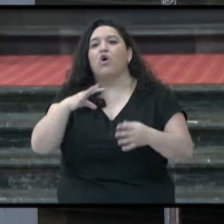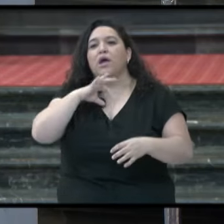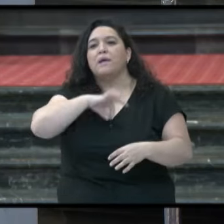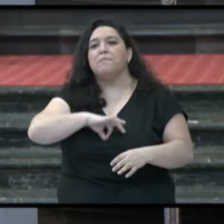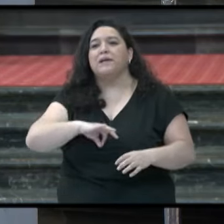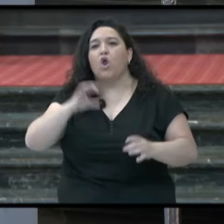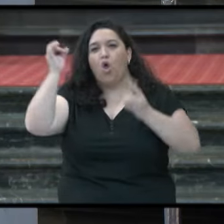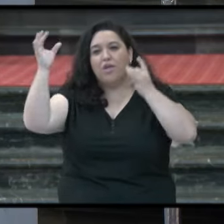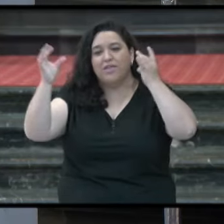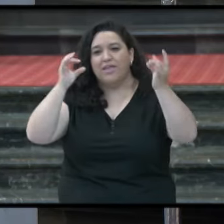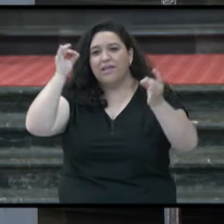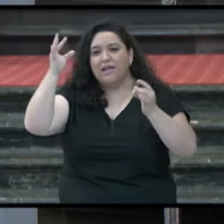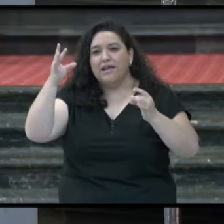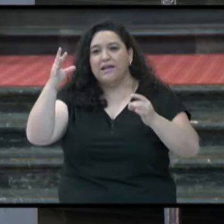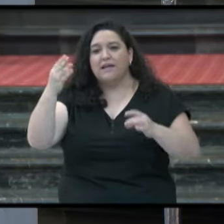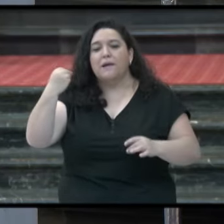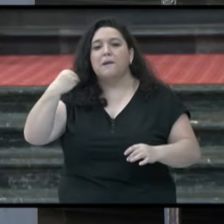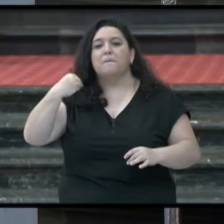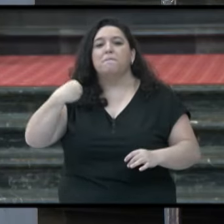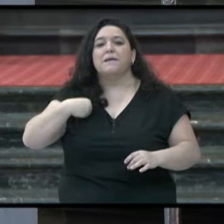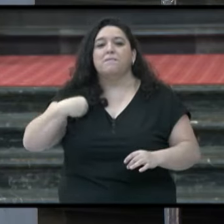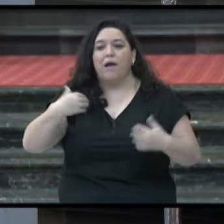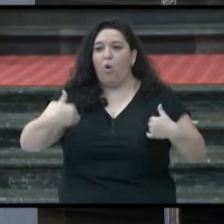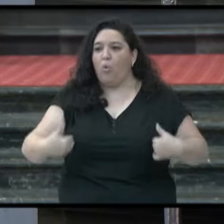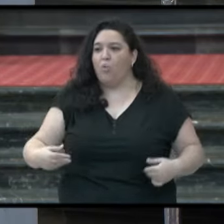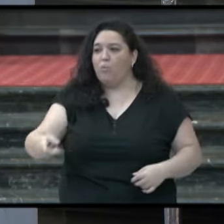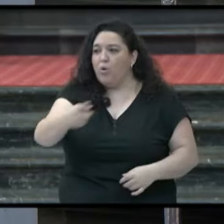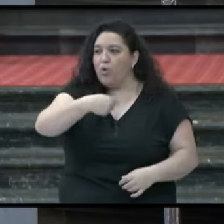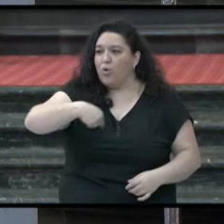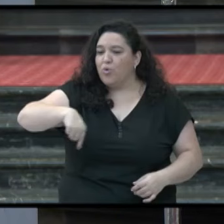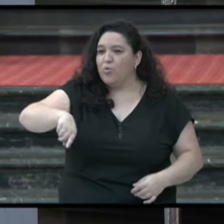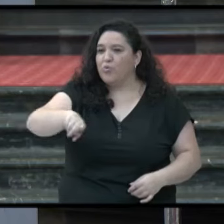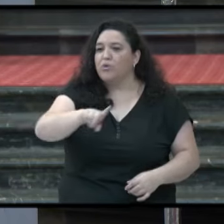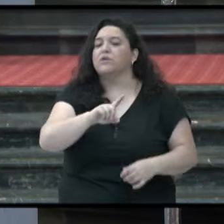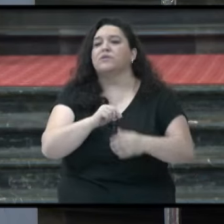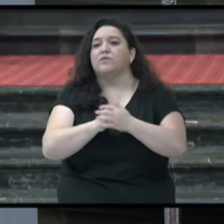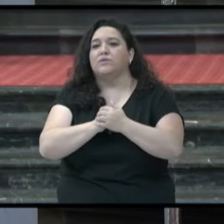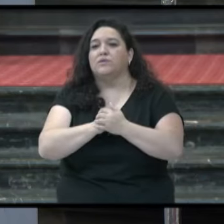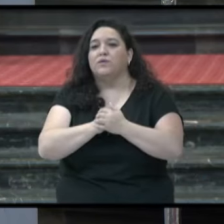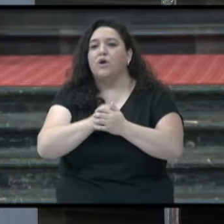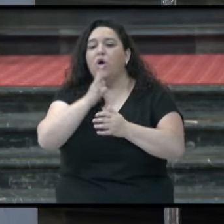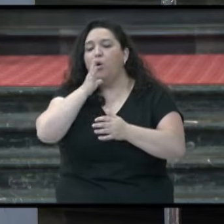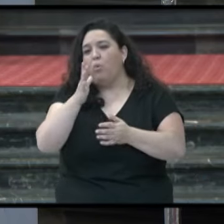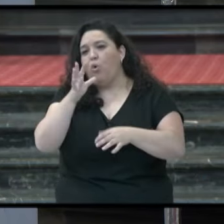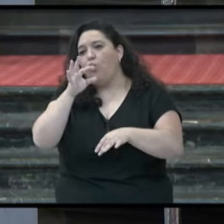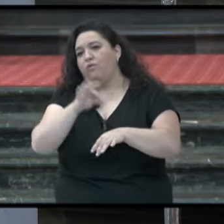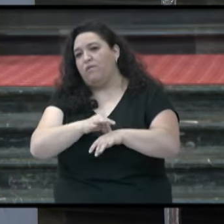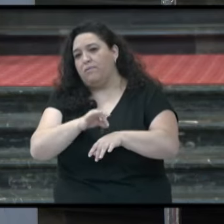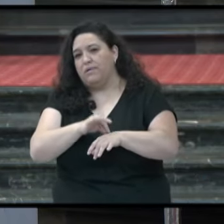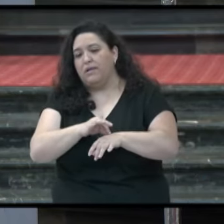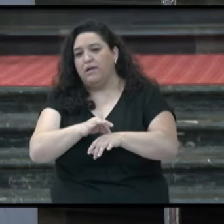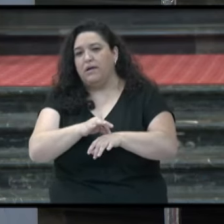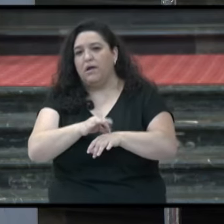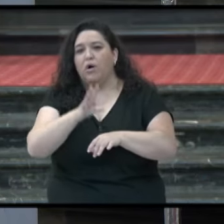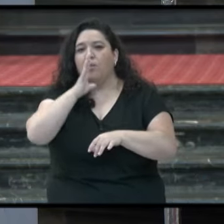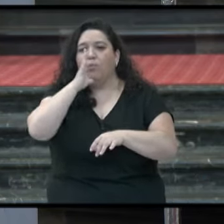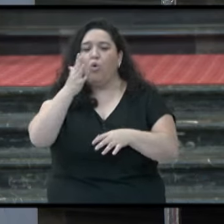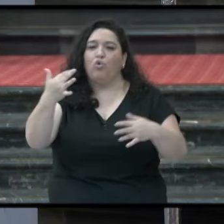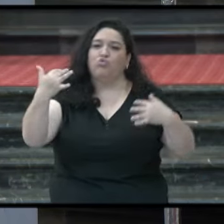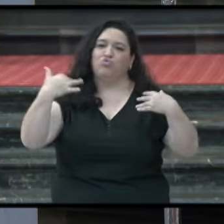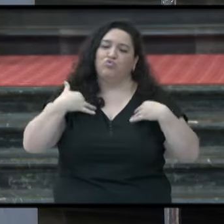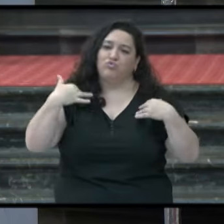sino nuestra propia carne, dolorida por la enfermedad, por el